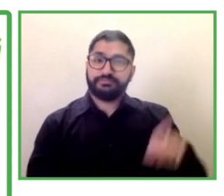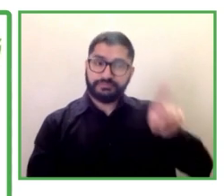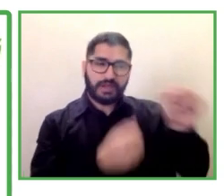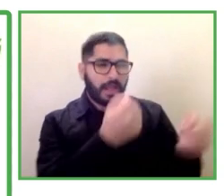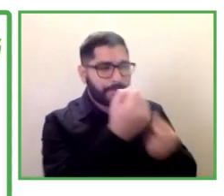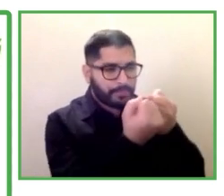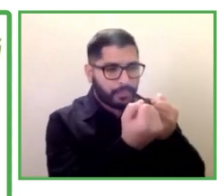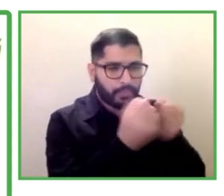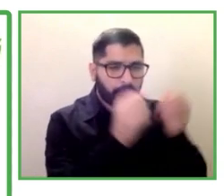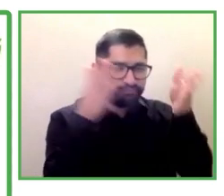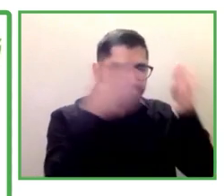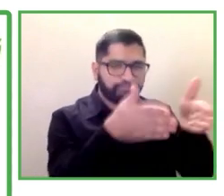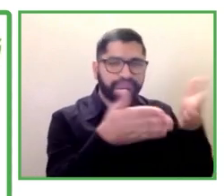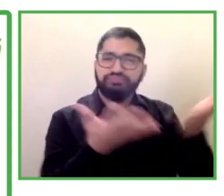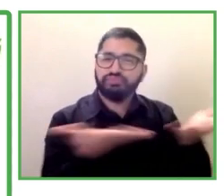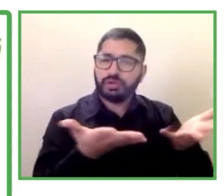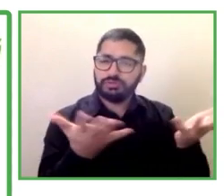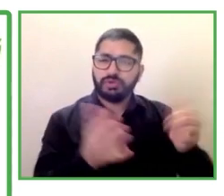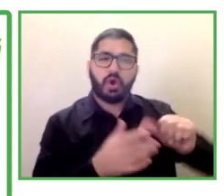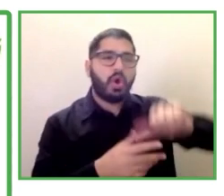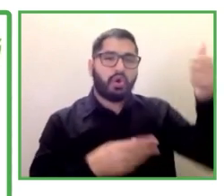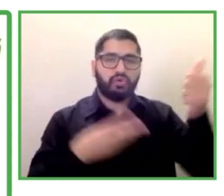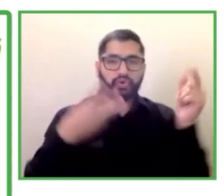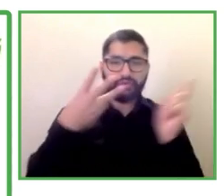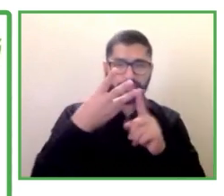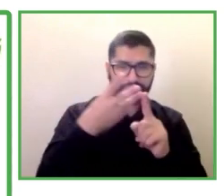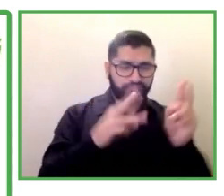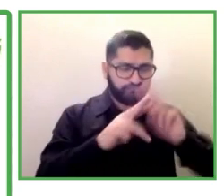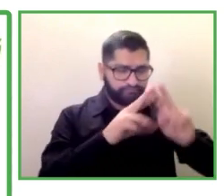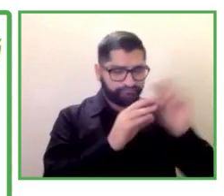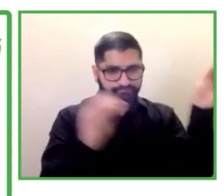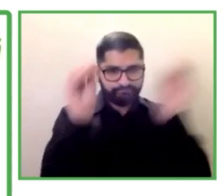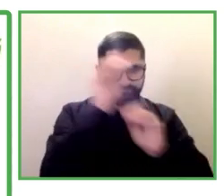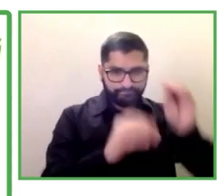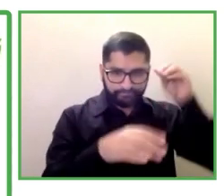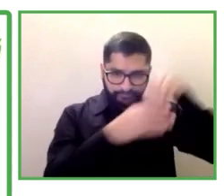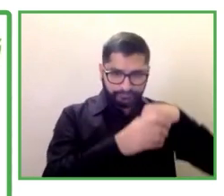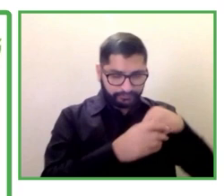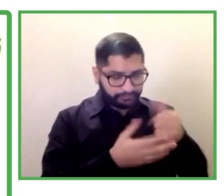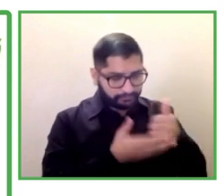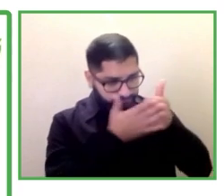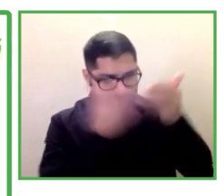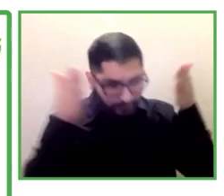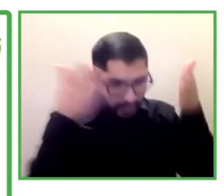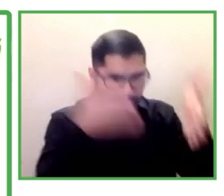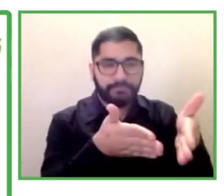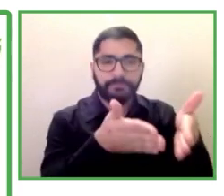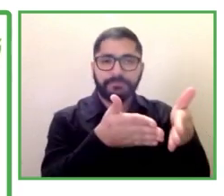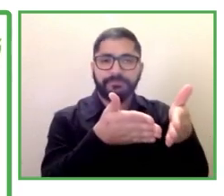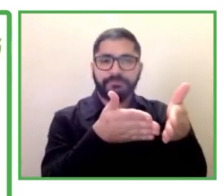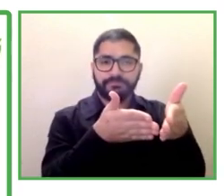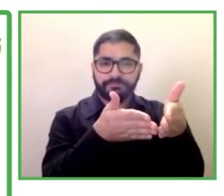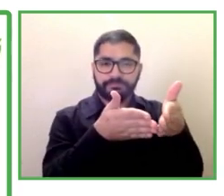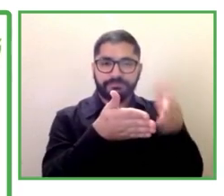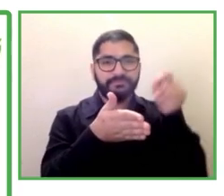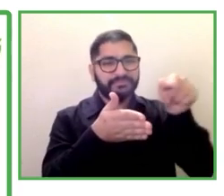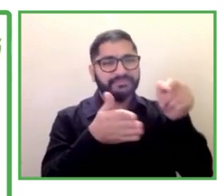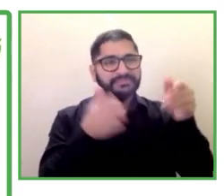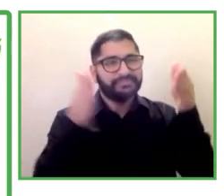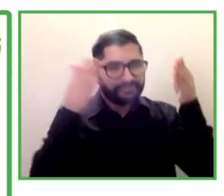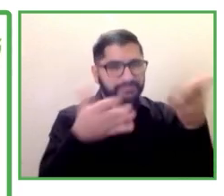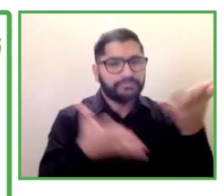en la prisión de Alicante, un programa de atención temprana destinado a los hijos de madres reclusas que tengan